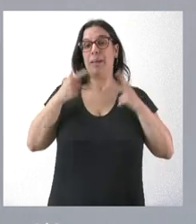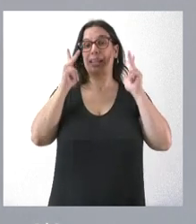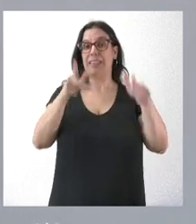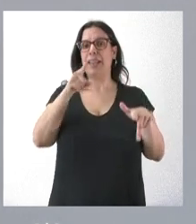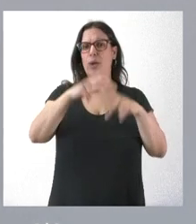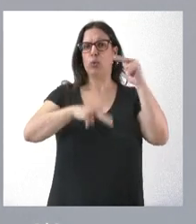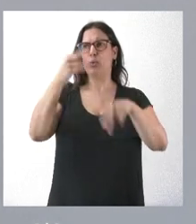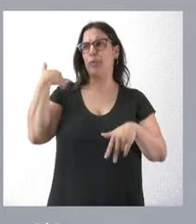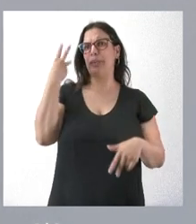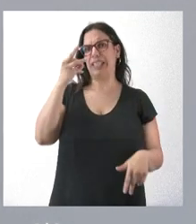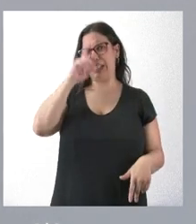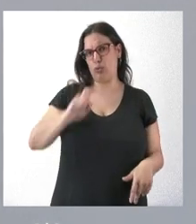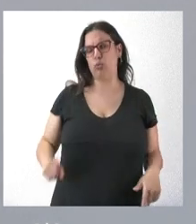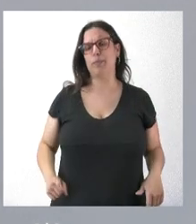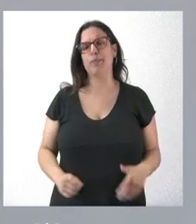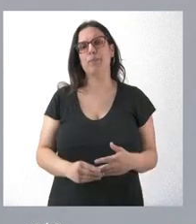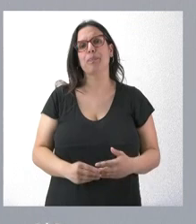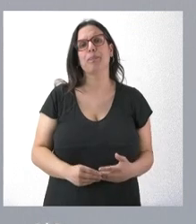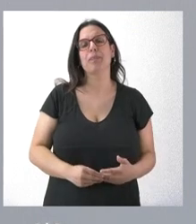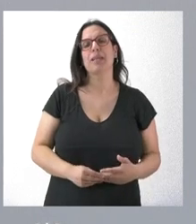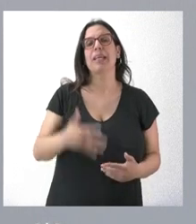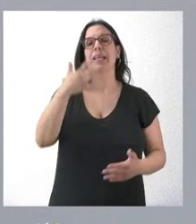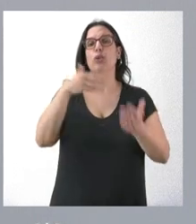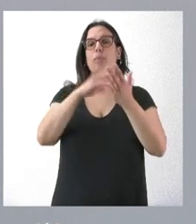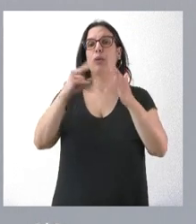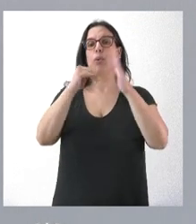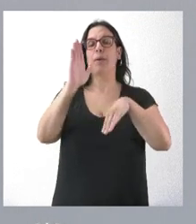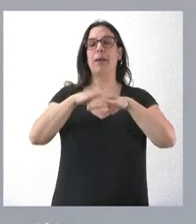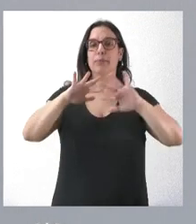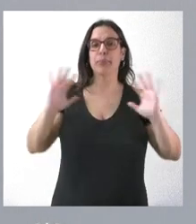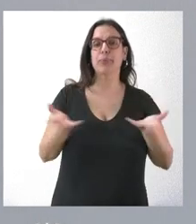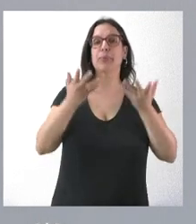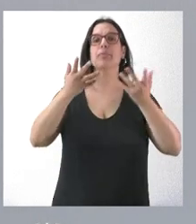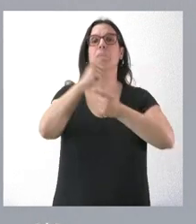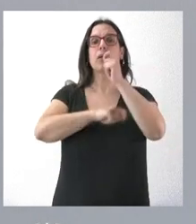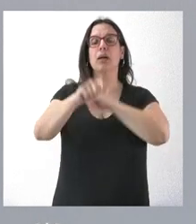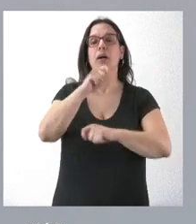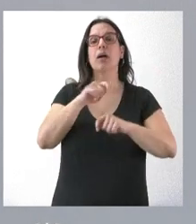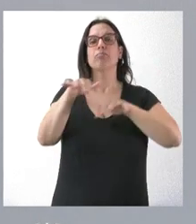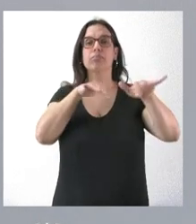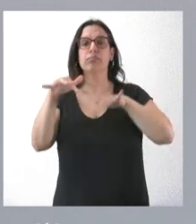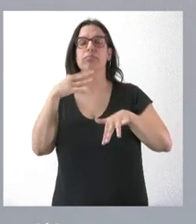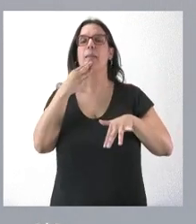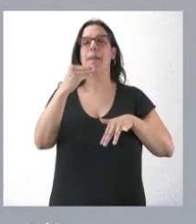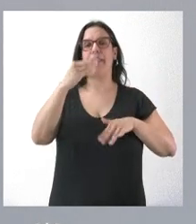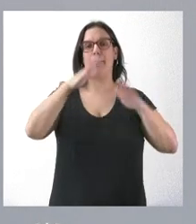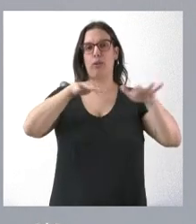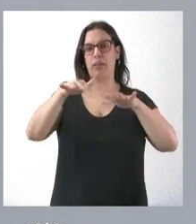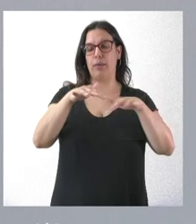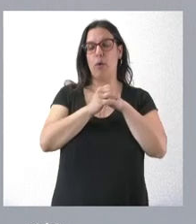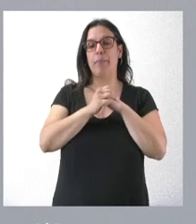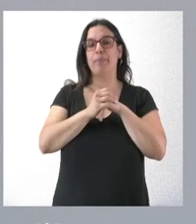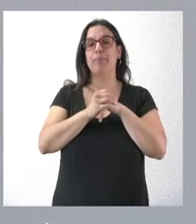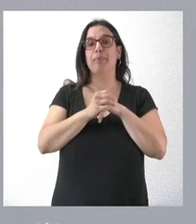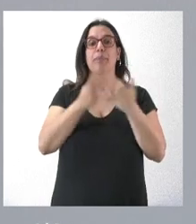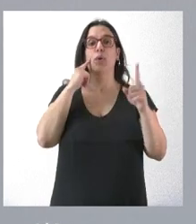se construyó hace 30 años. Más de medio millón de euros para el fomento y asocietalismo del envejecimiento activo. Se dirige de